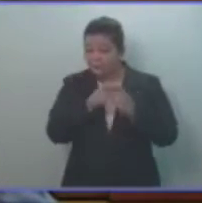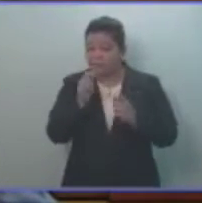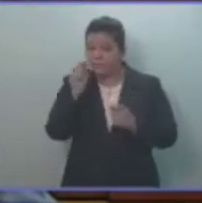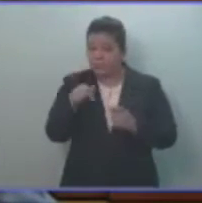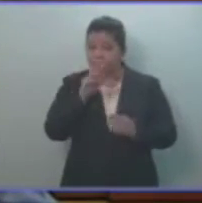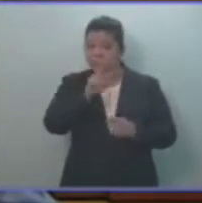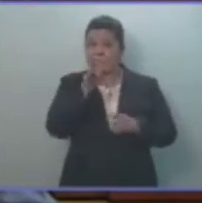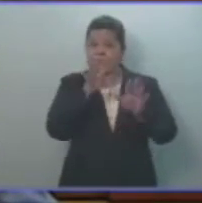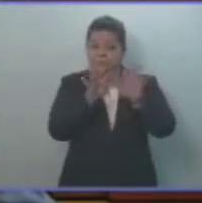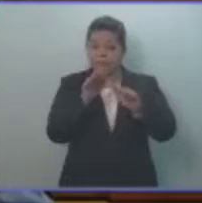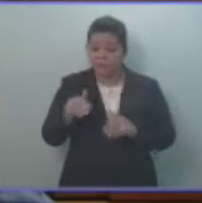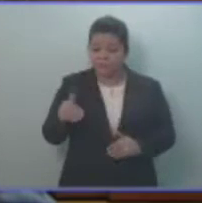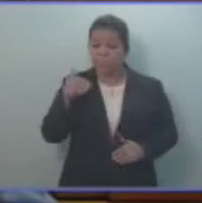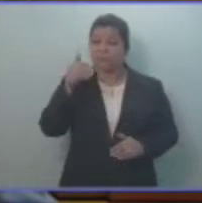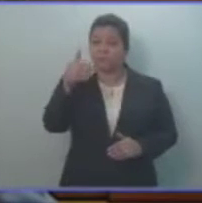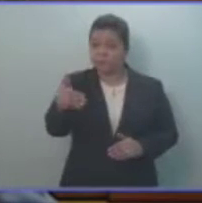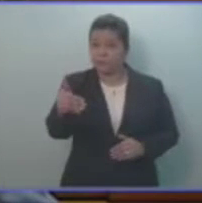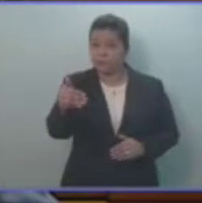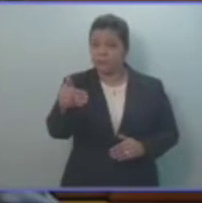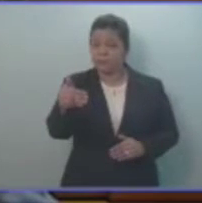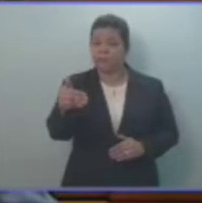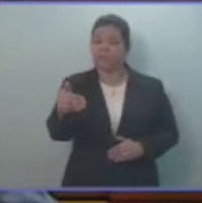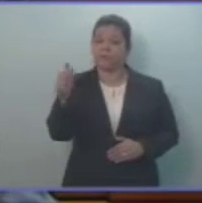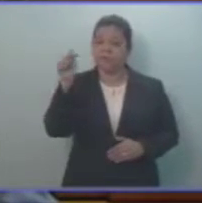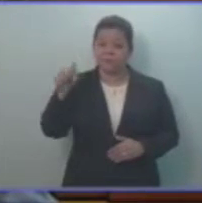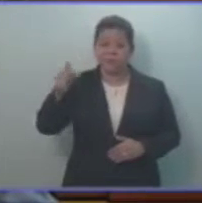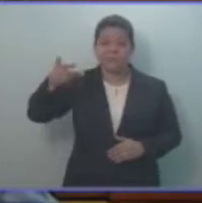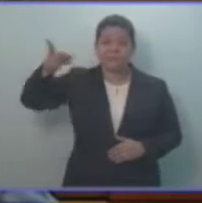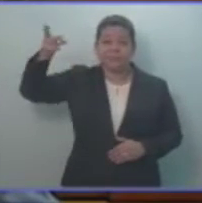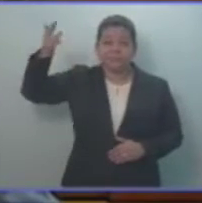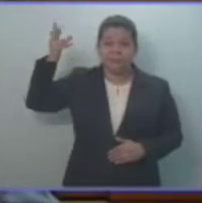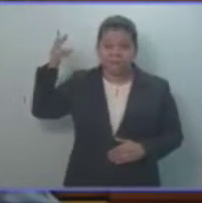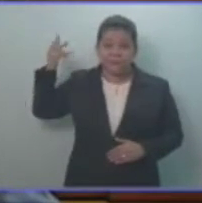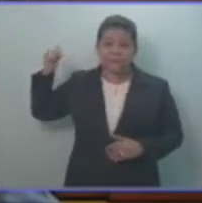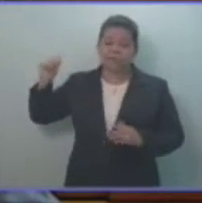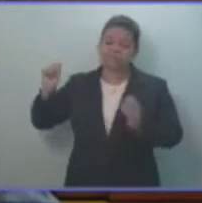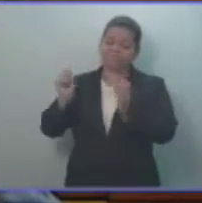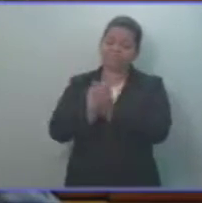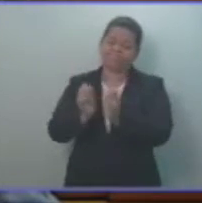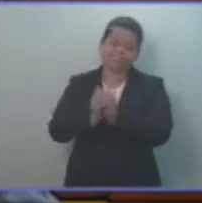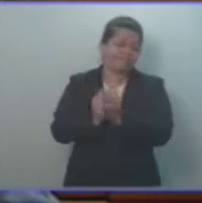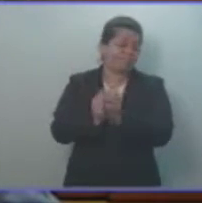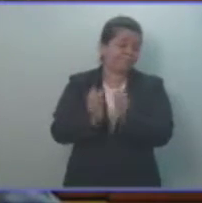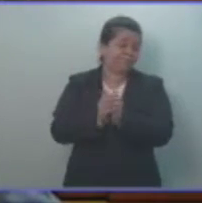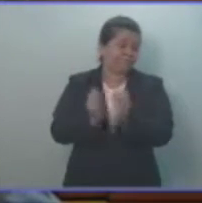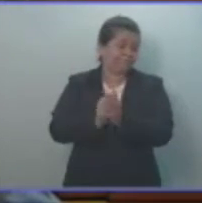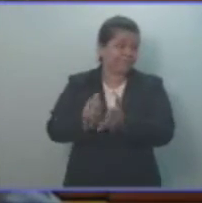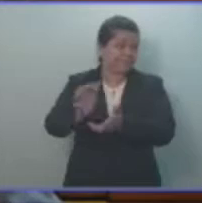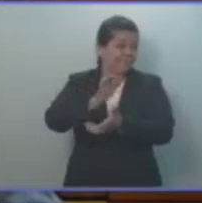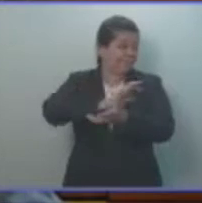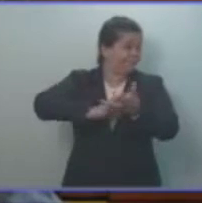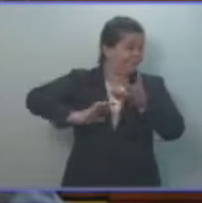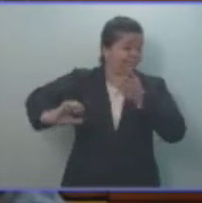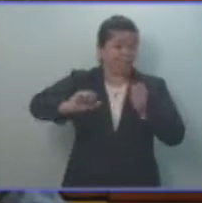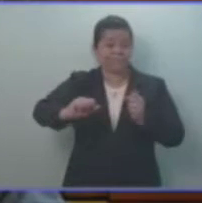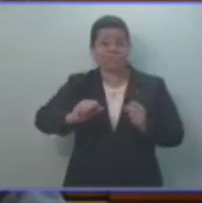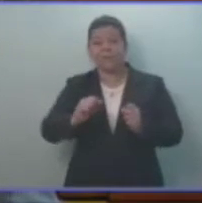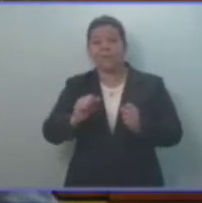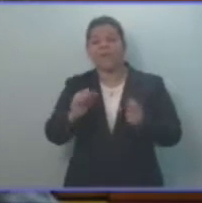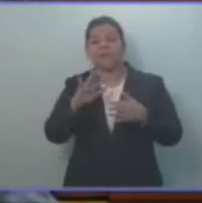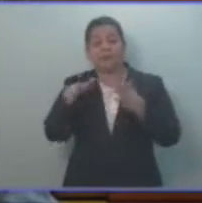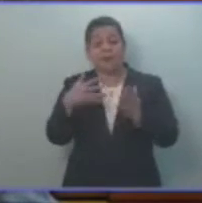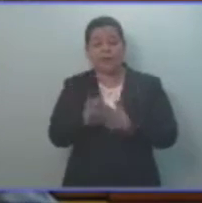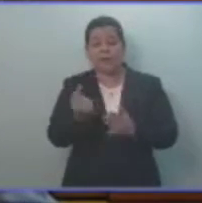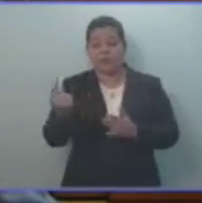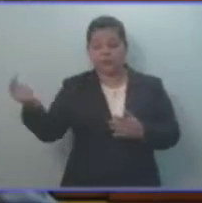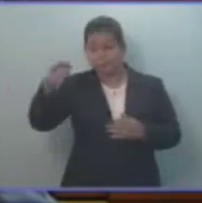se cumplen 29 años de este suceso muy trágico para todos los trabajadores